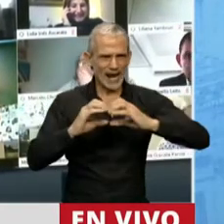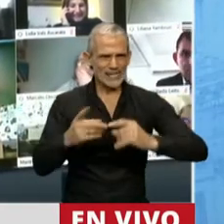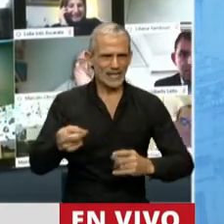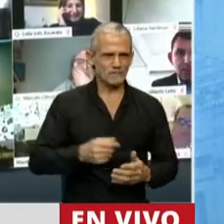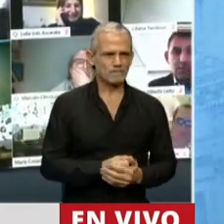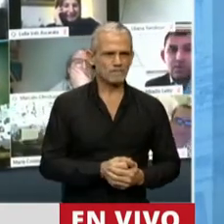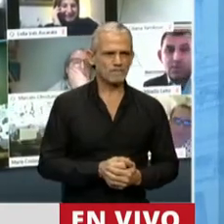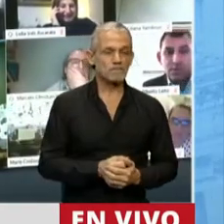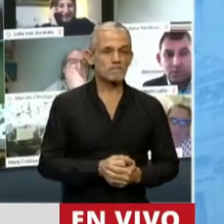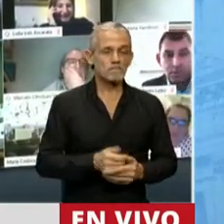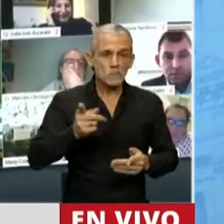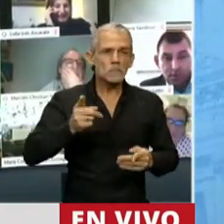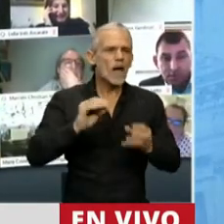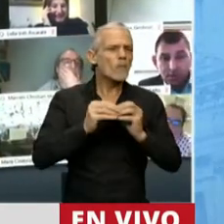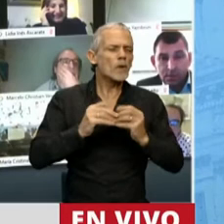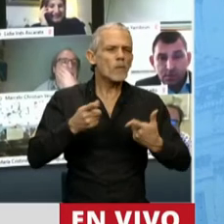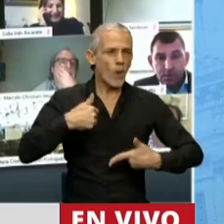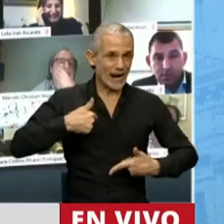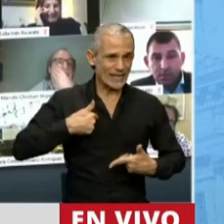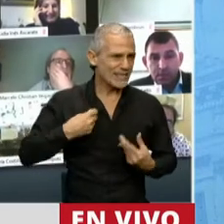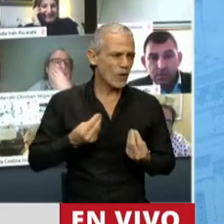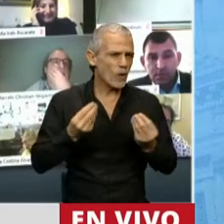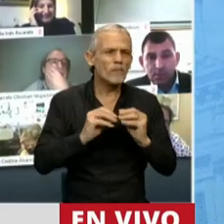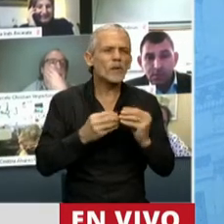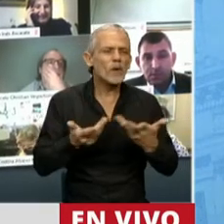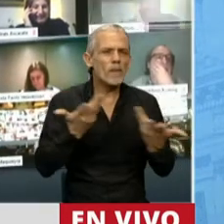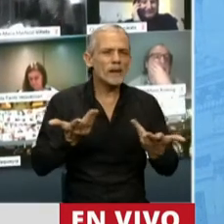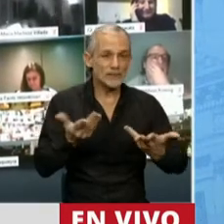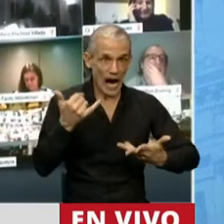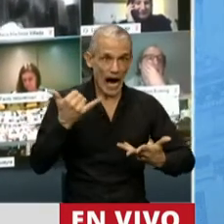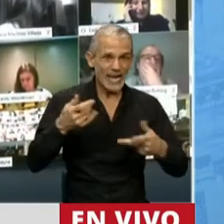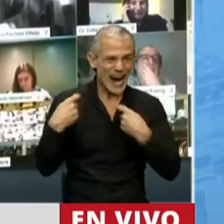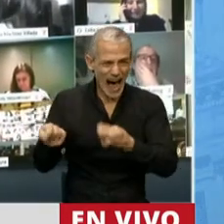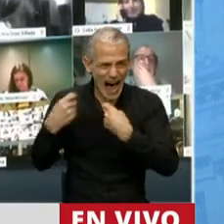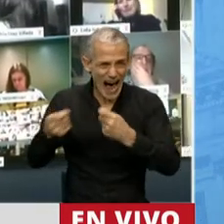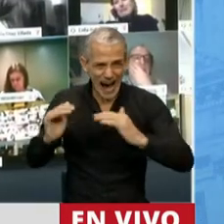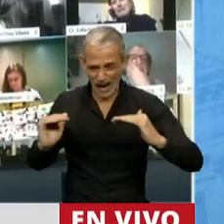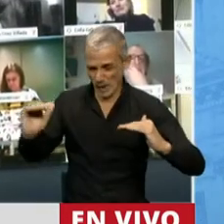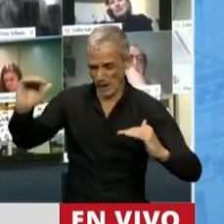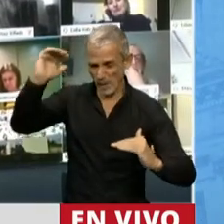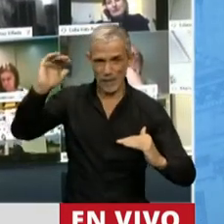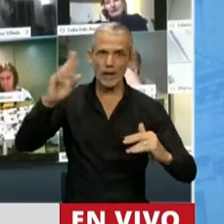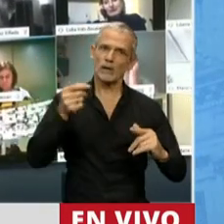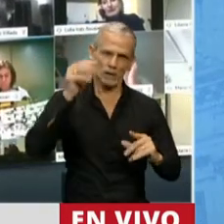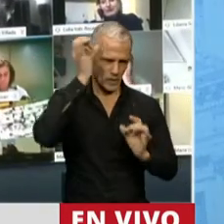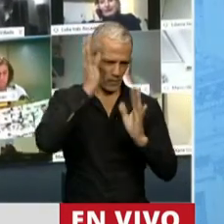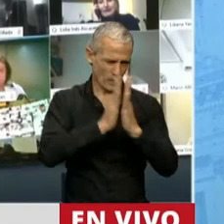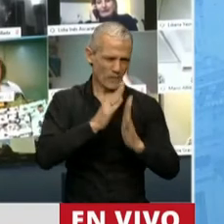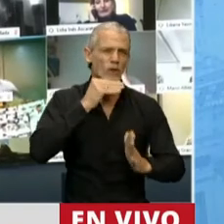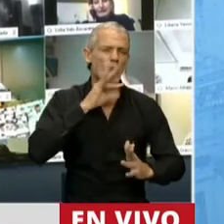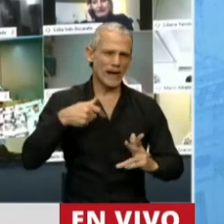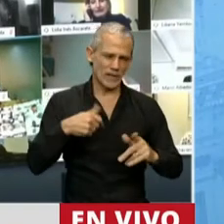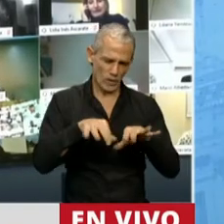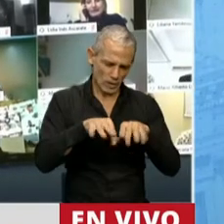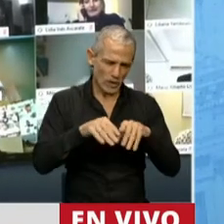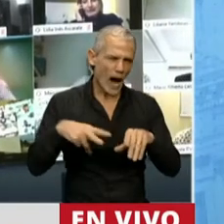Entonces, el problema que tenemos los argentinos es que tenemos un gasto público... usted me escribe mensaje por privado y le contesto,